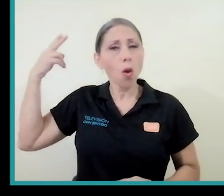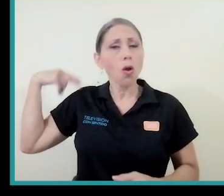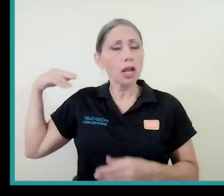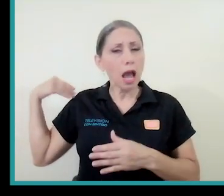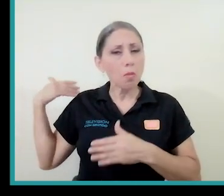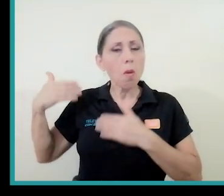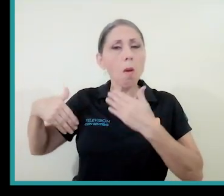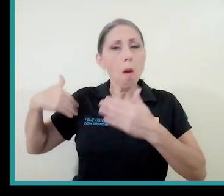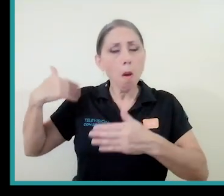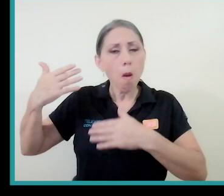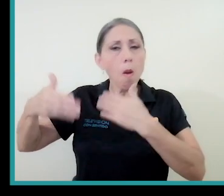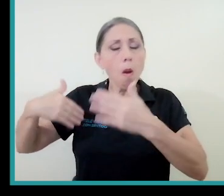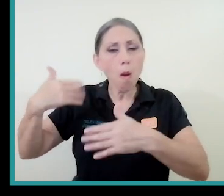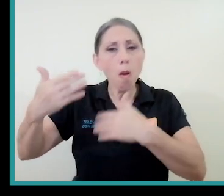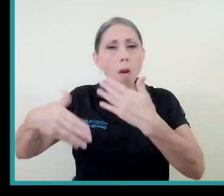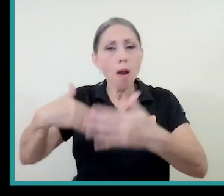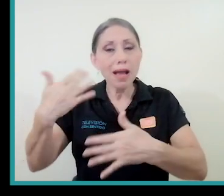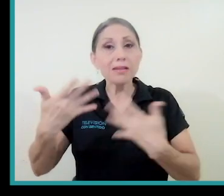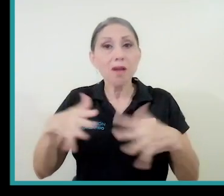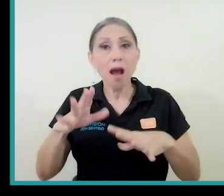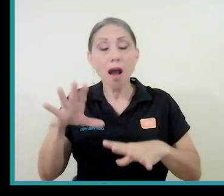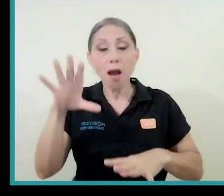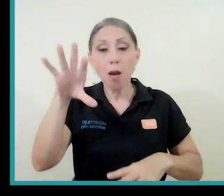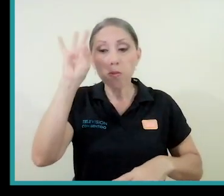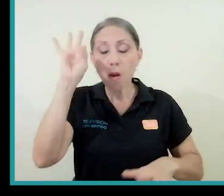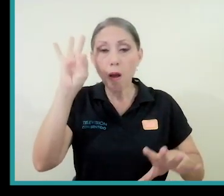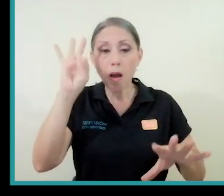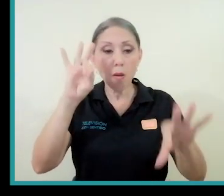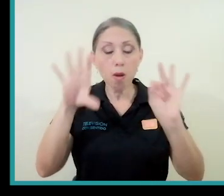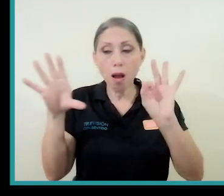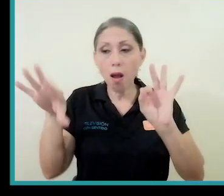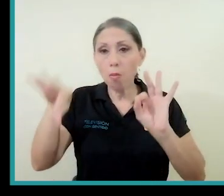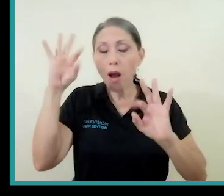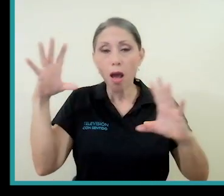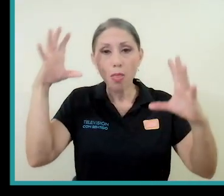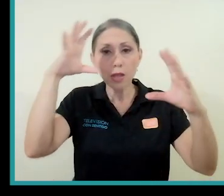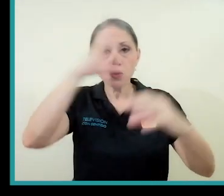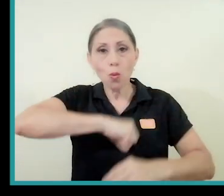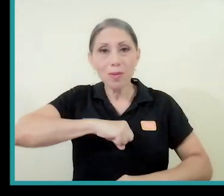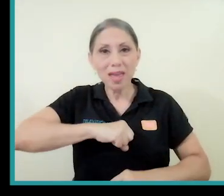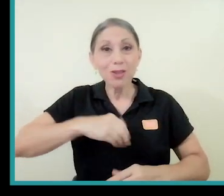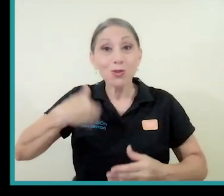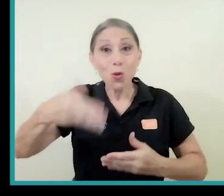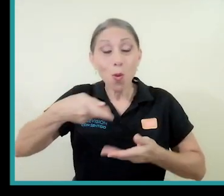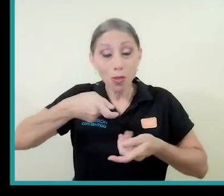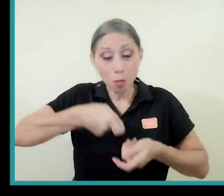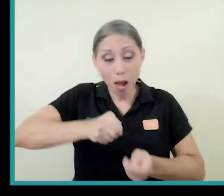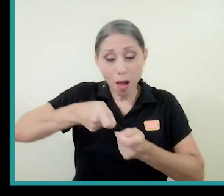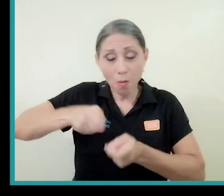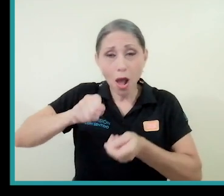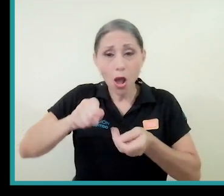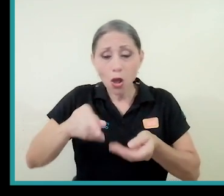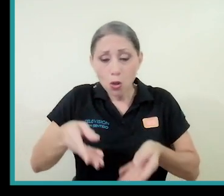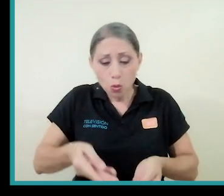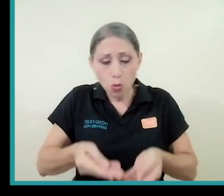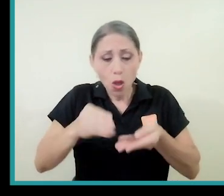historia y que se han venido reforzando con descubrimientos arqueológicos. Entonces, tenemos